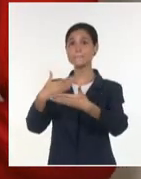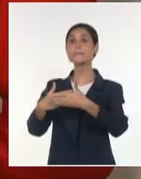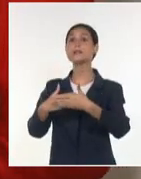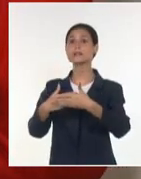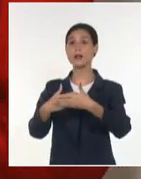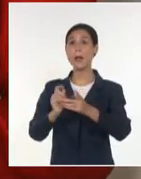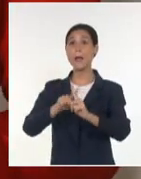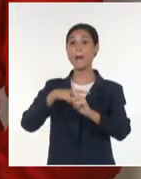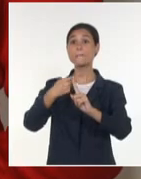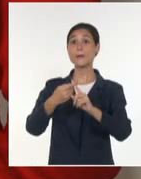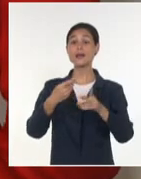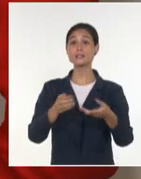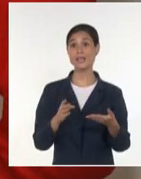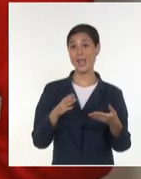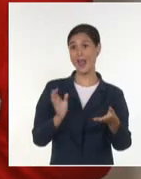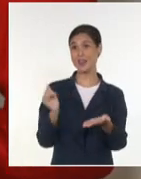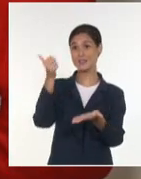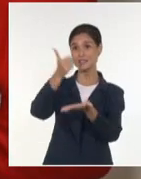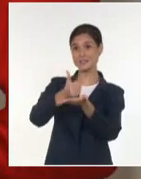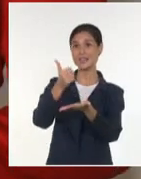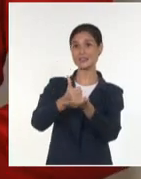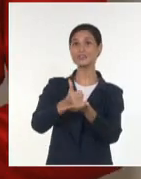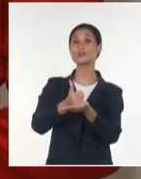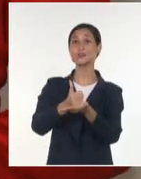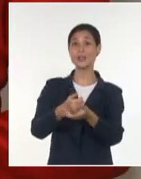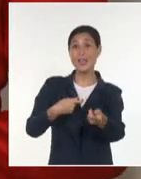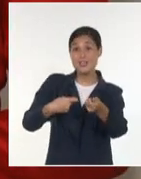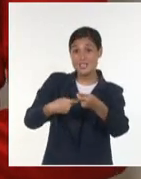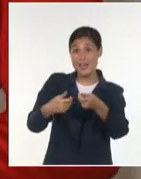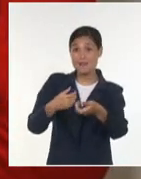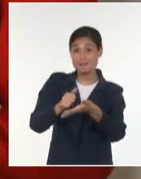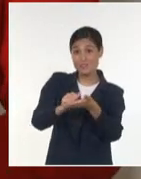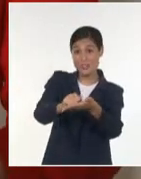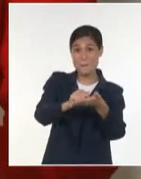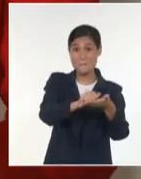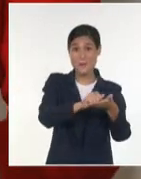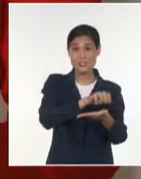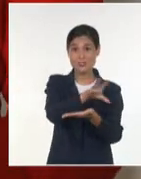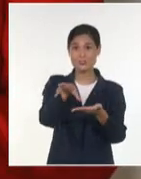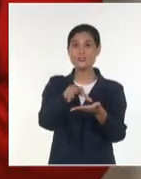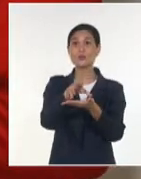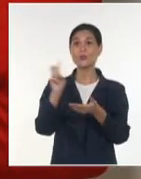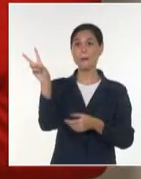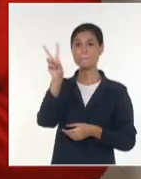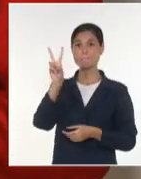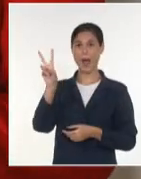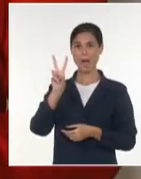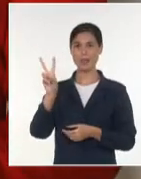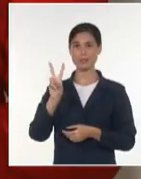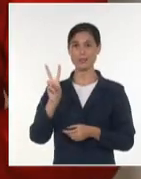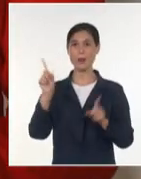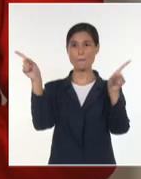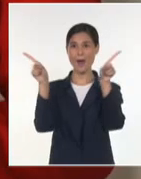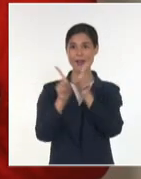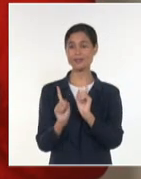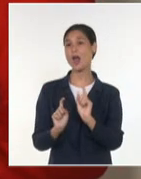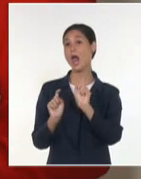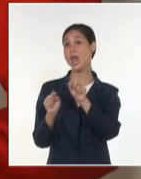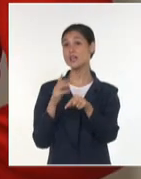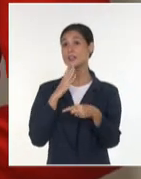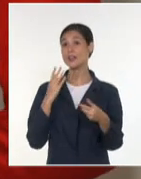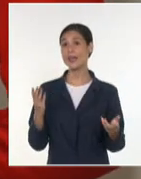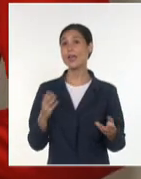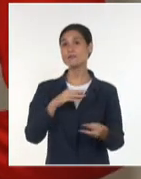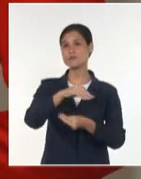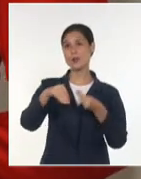Servicios Ambientales de Matanzas, que ya retomaron el trabajo de campo en Varadero como paso previo a un nuevo vertimiento de arena